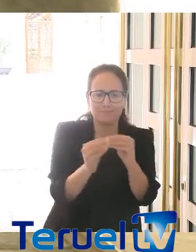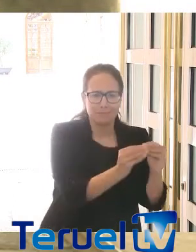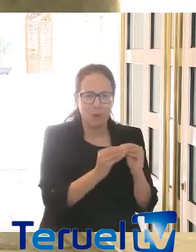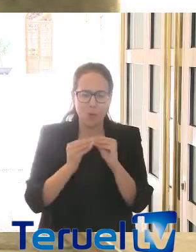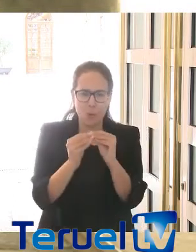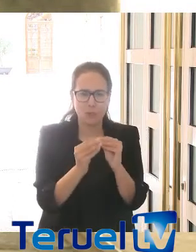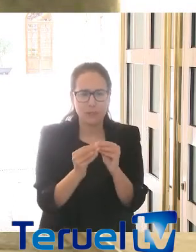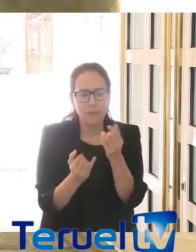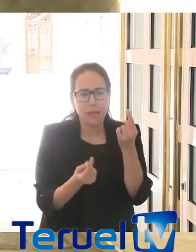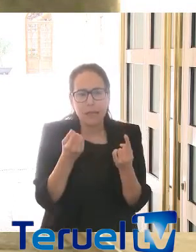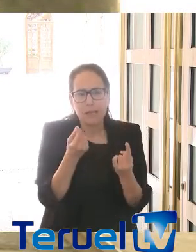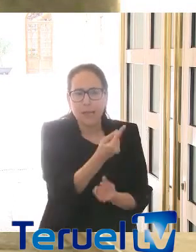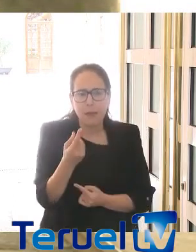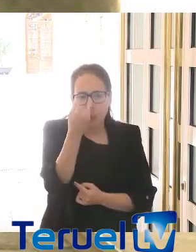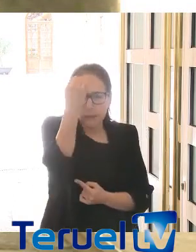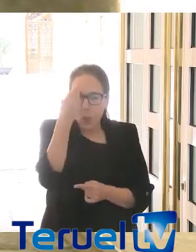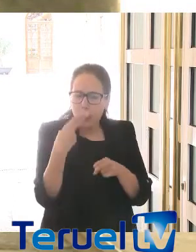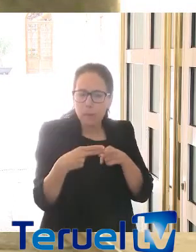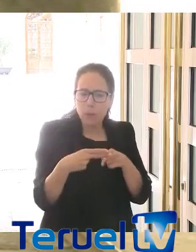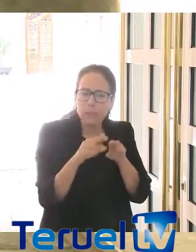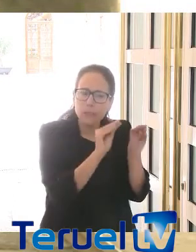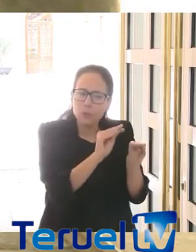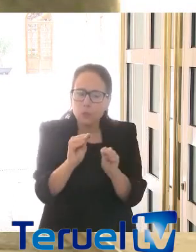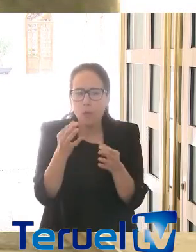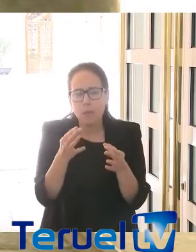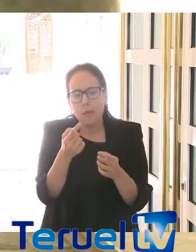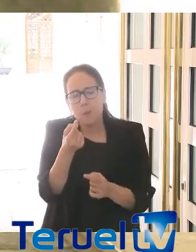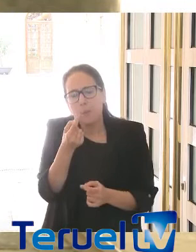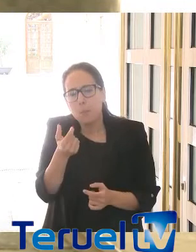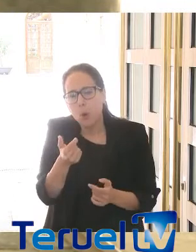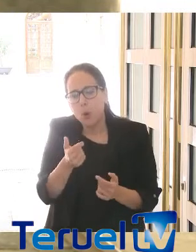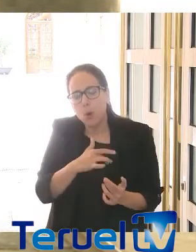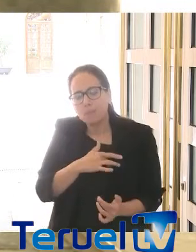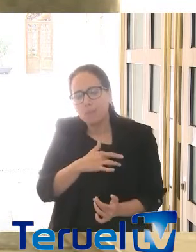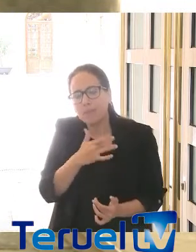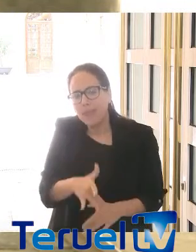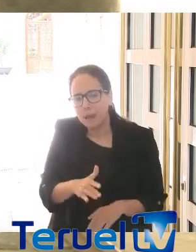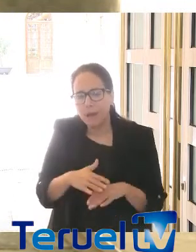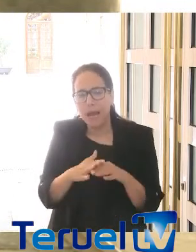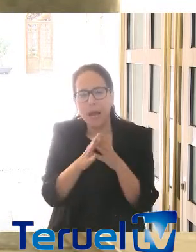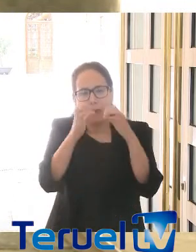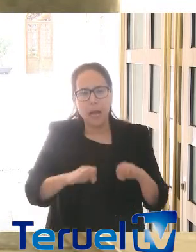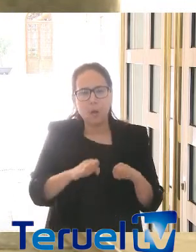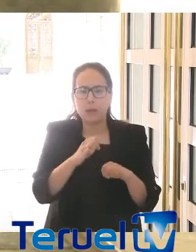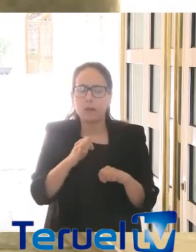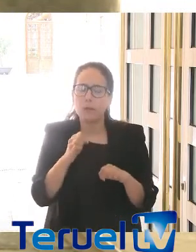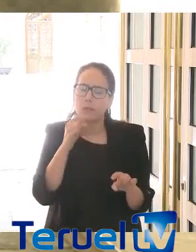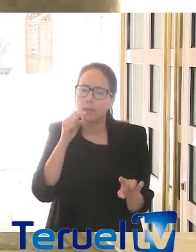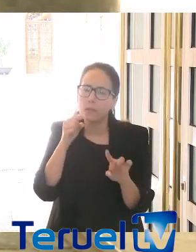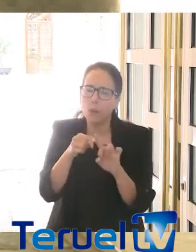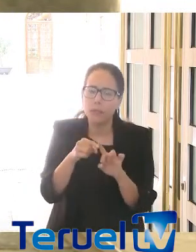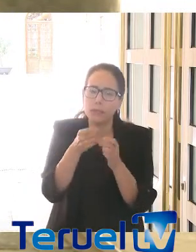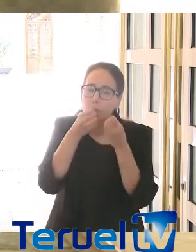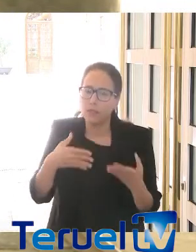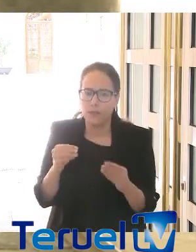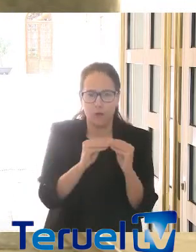ideologías políticas por el bien común, por llegar a soluciones para los aragoneses y los españoles